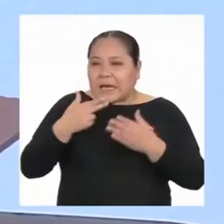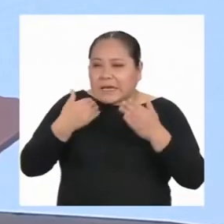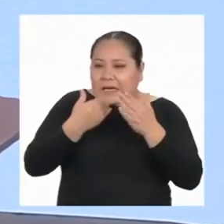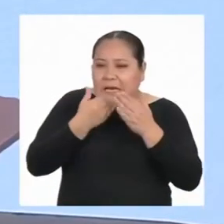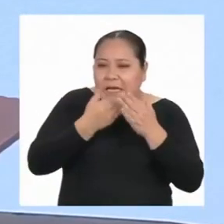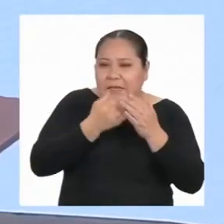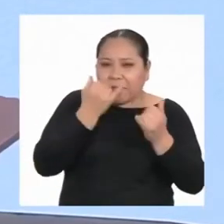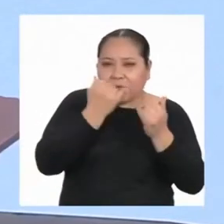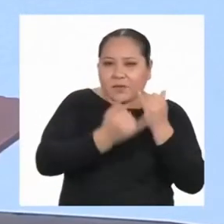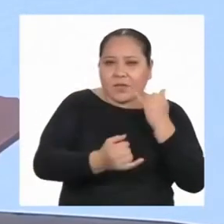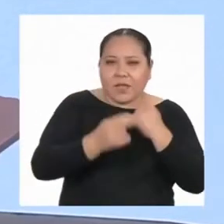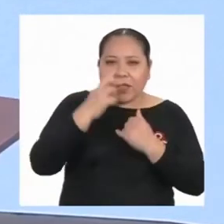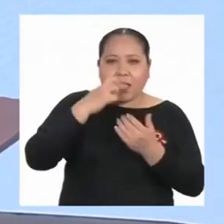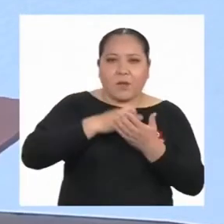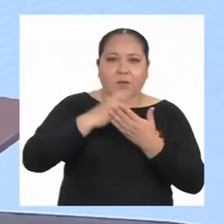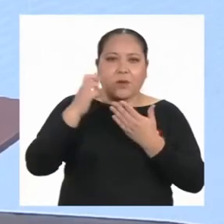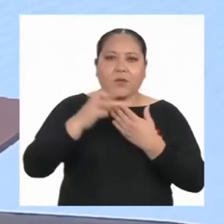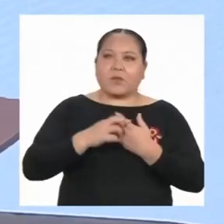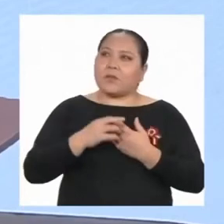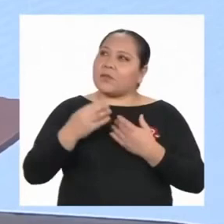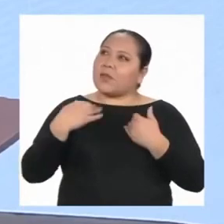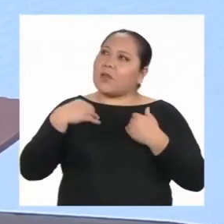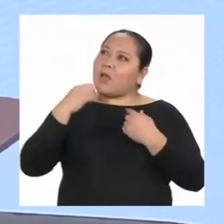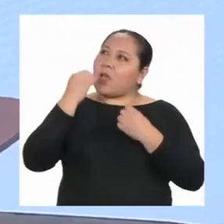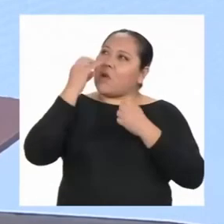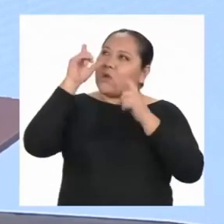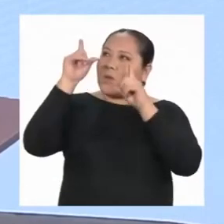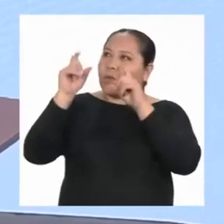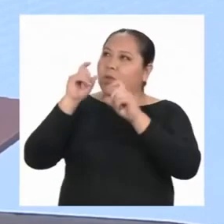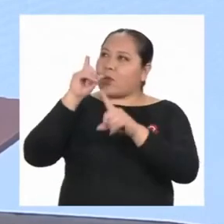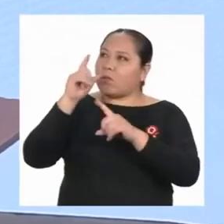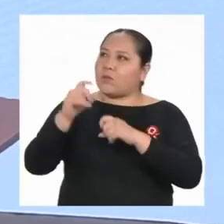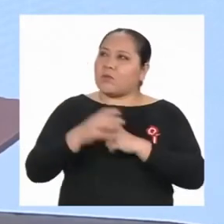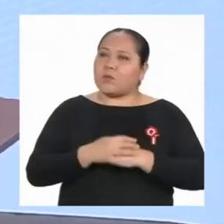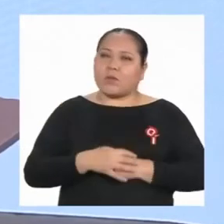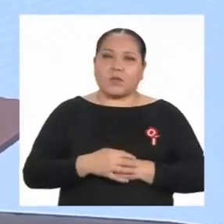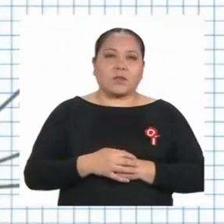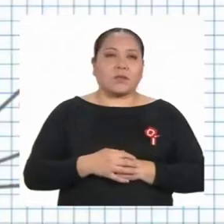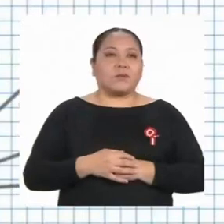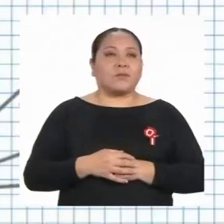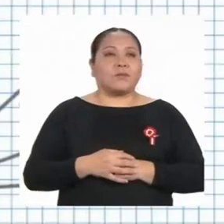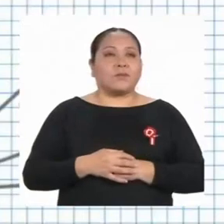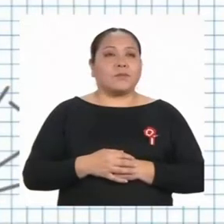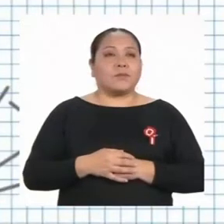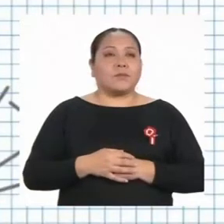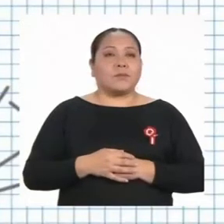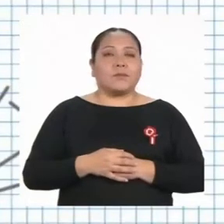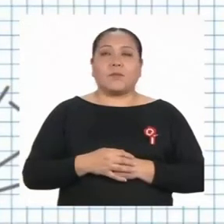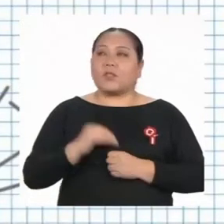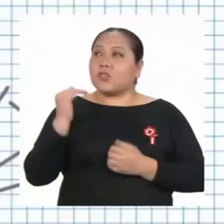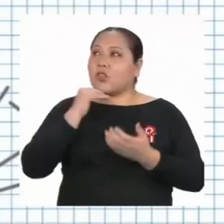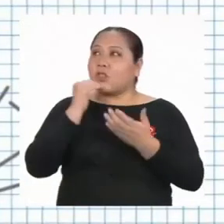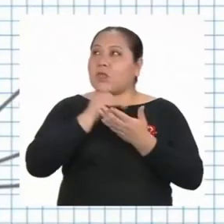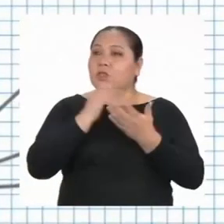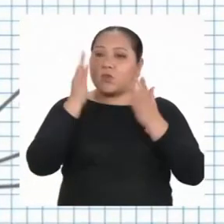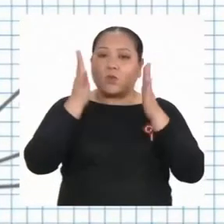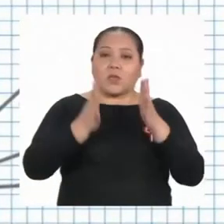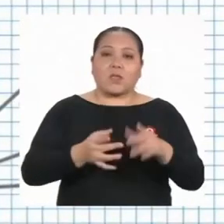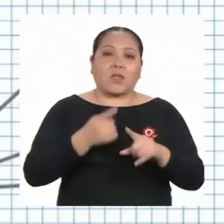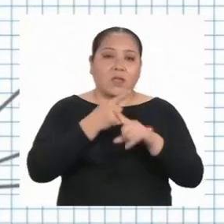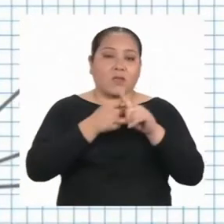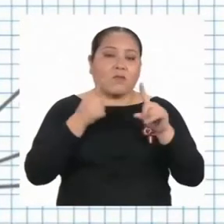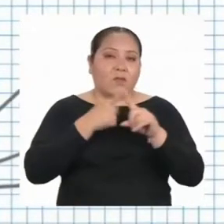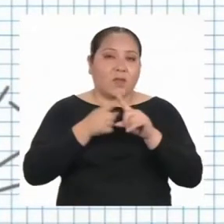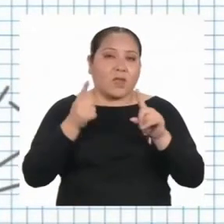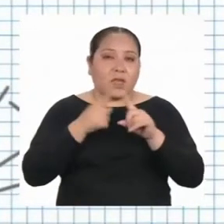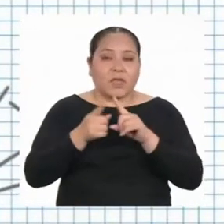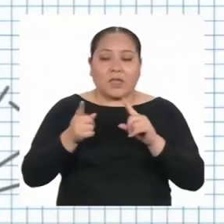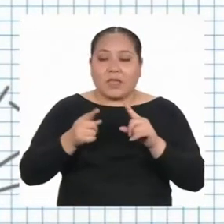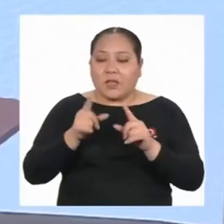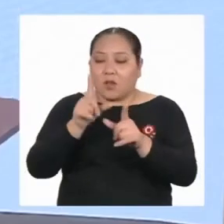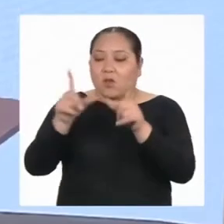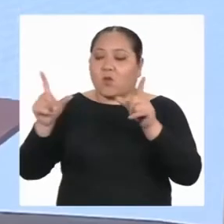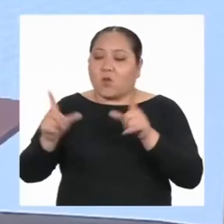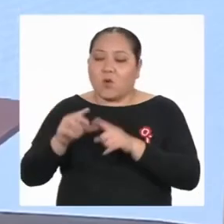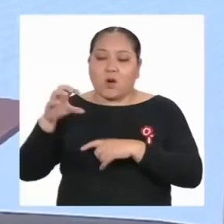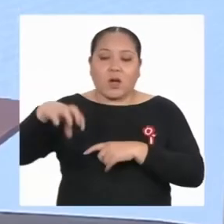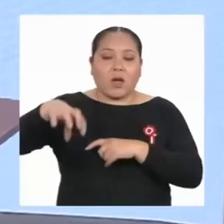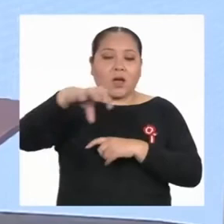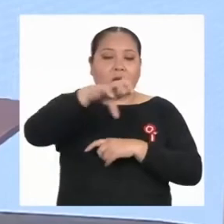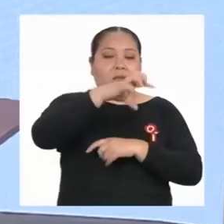al final del programa. Tengo algunas preguntas que me gustaría hacerle. Son de estudiantes de distintas partes del país.